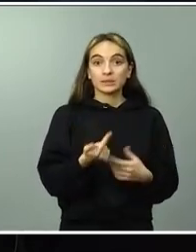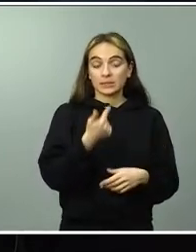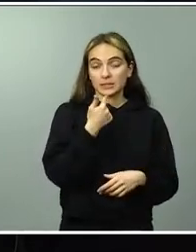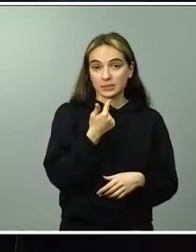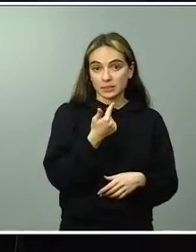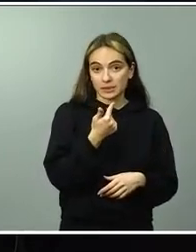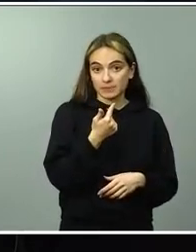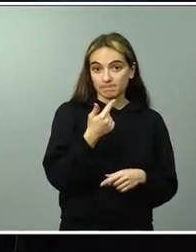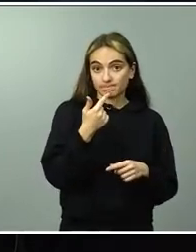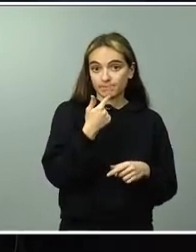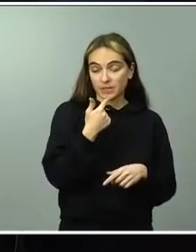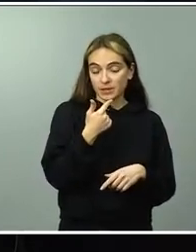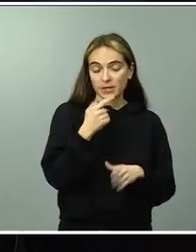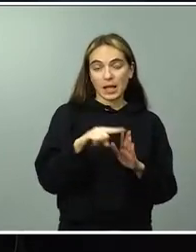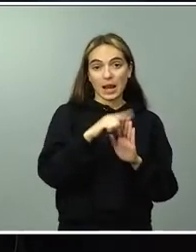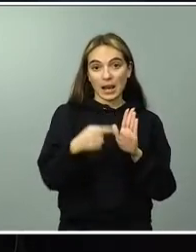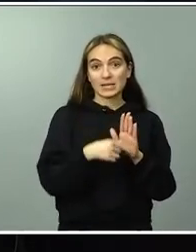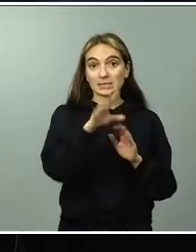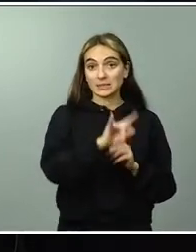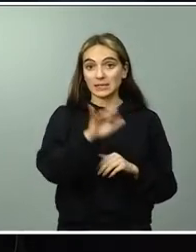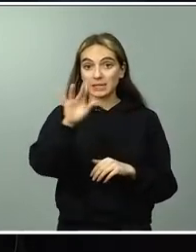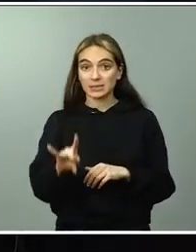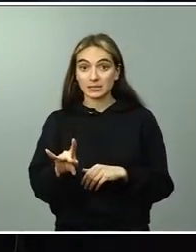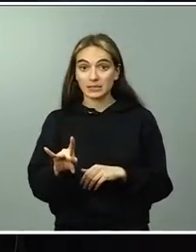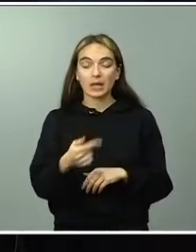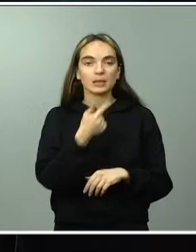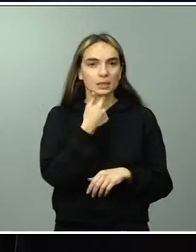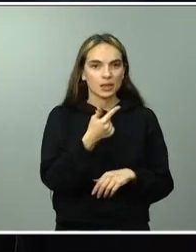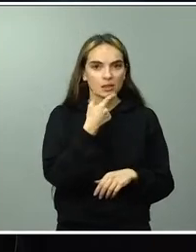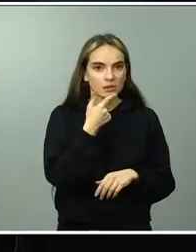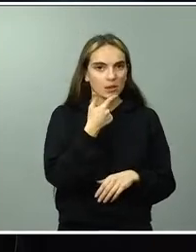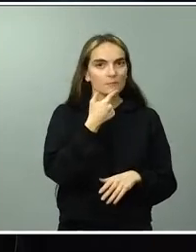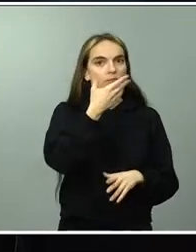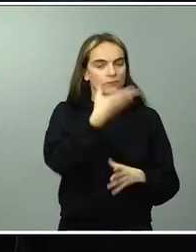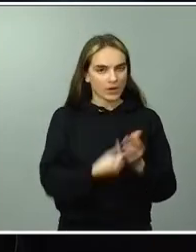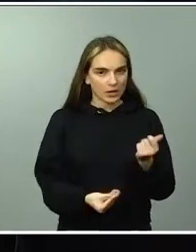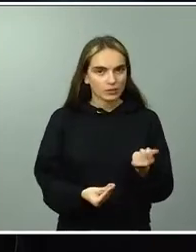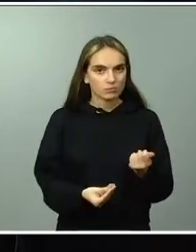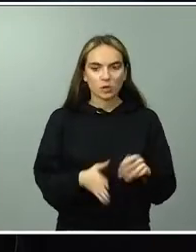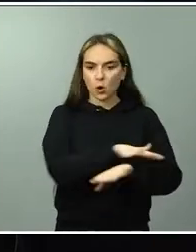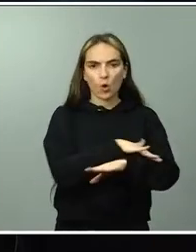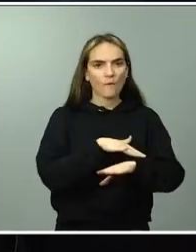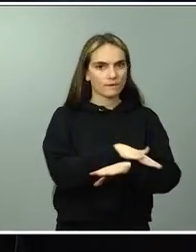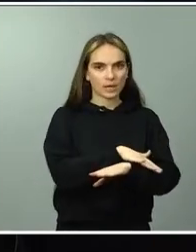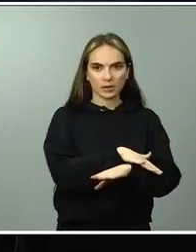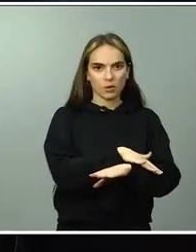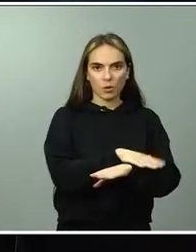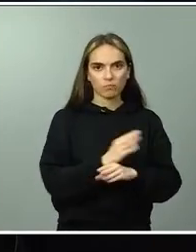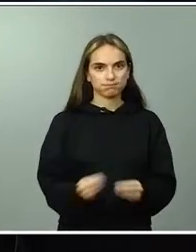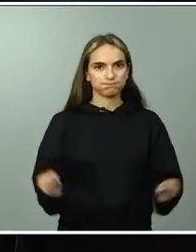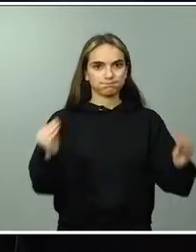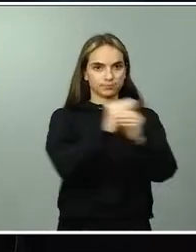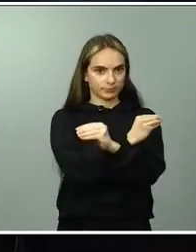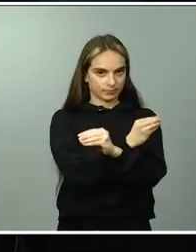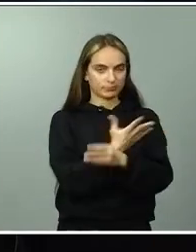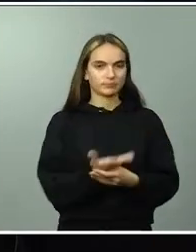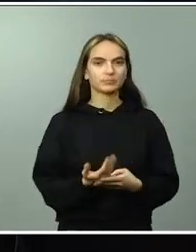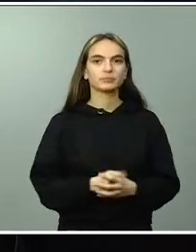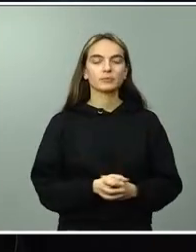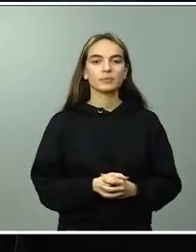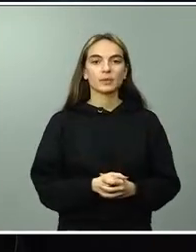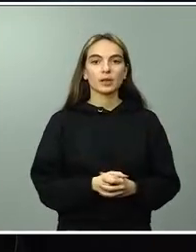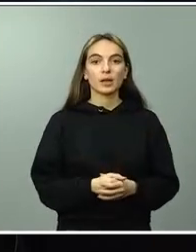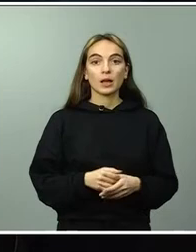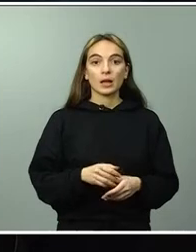sí el gobierno no ha reaccionado de la misma manera y se ha actuado igual durante toda la mañana en segundo lugar la oposición y otros